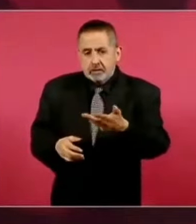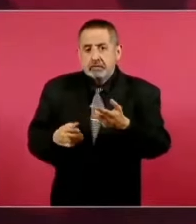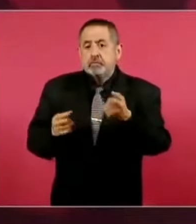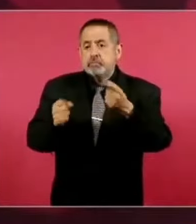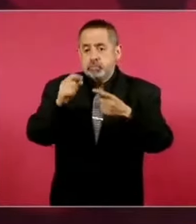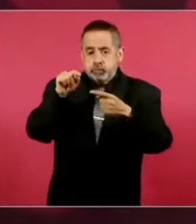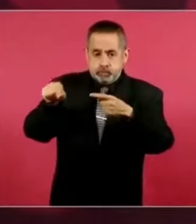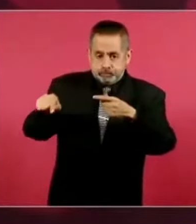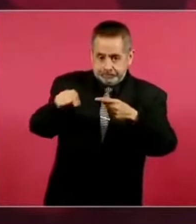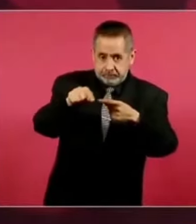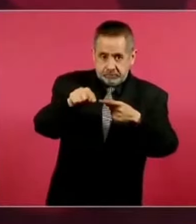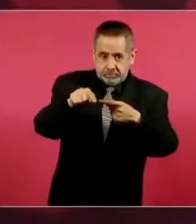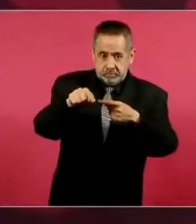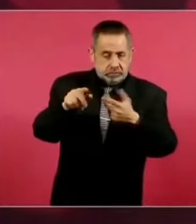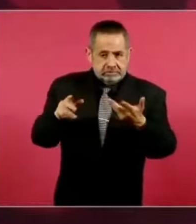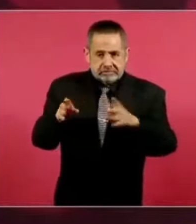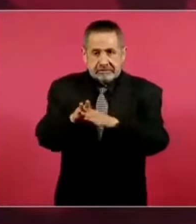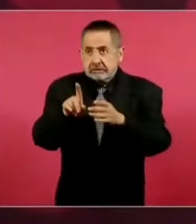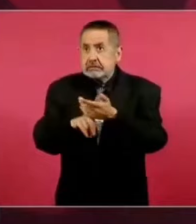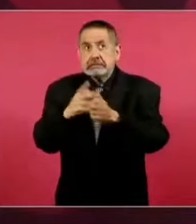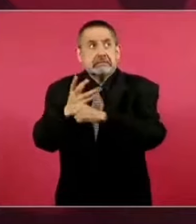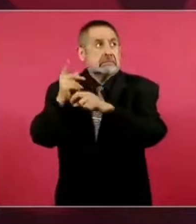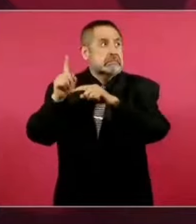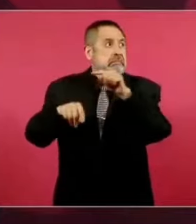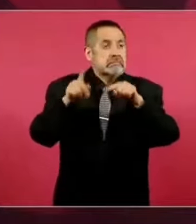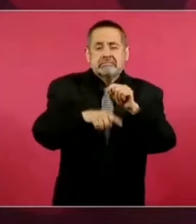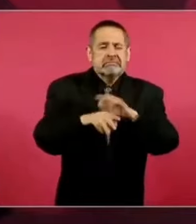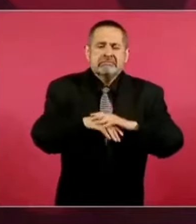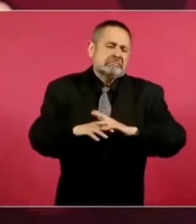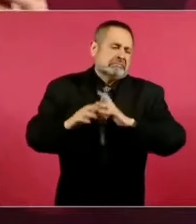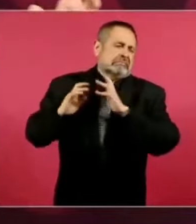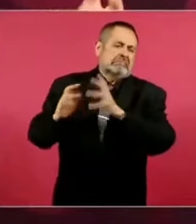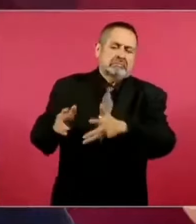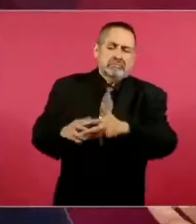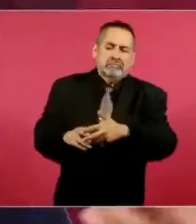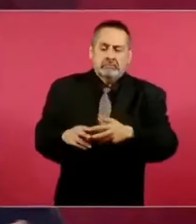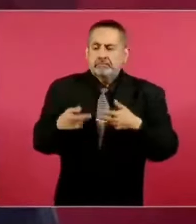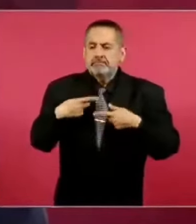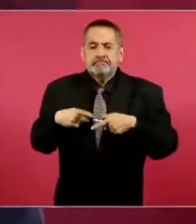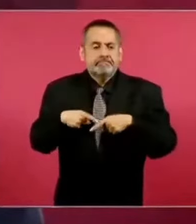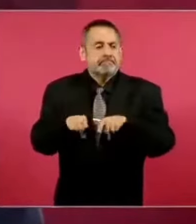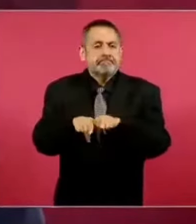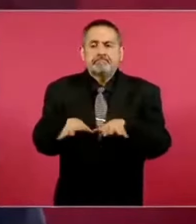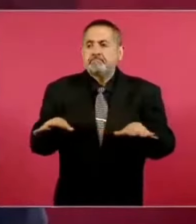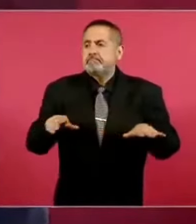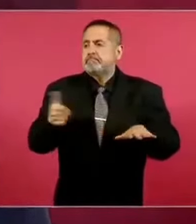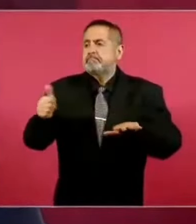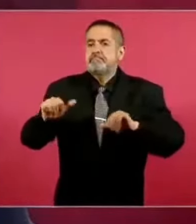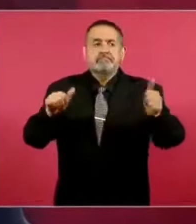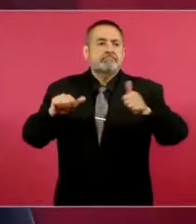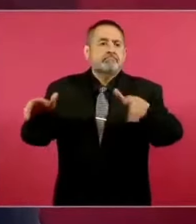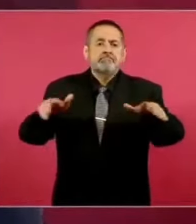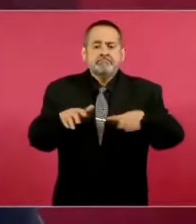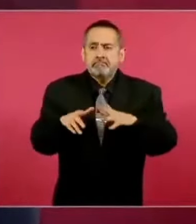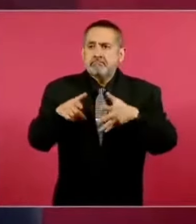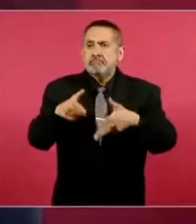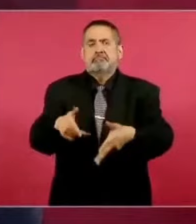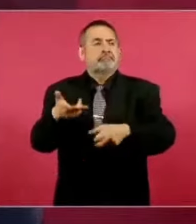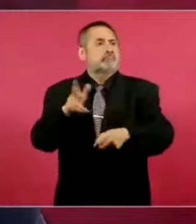casos ni siquiera en el desmantelamiento del equipo. El personal se redistribuyó a otras unidades. Cuando llegamos